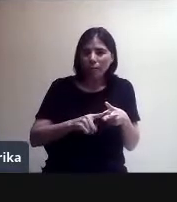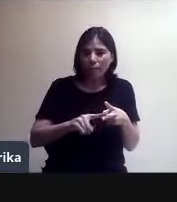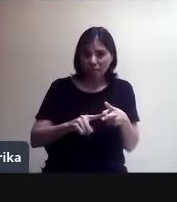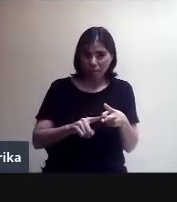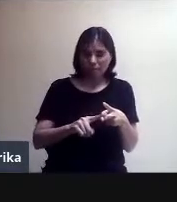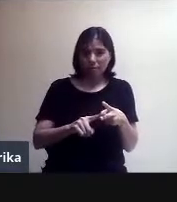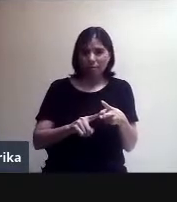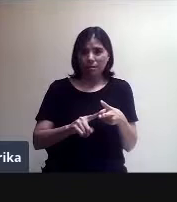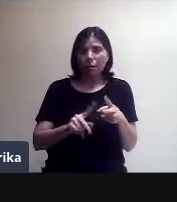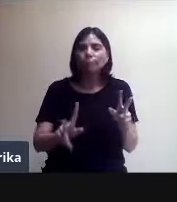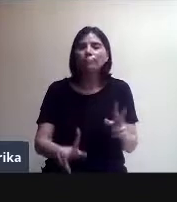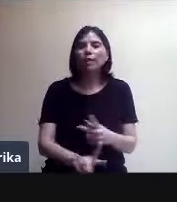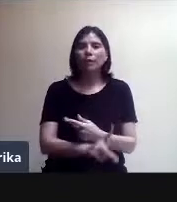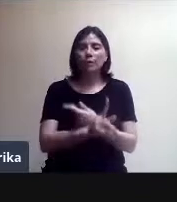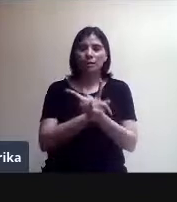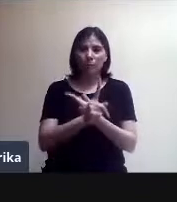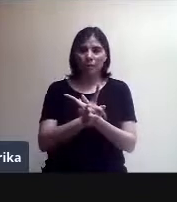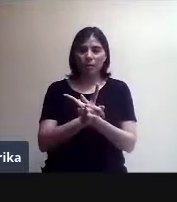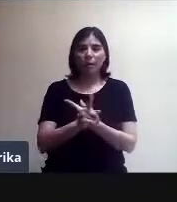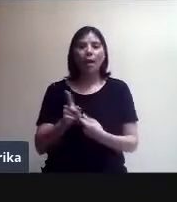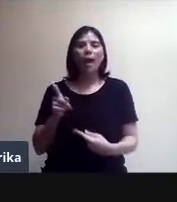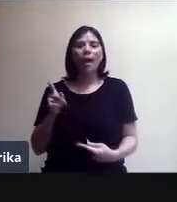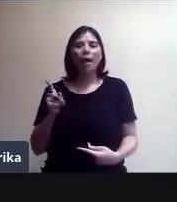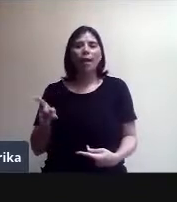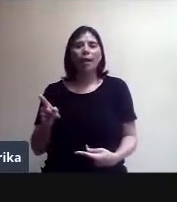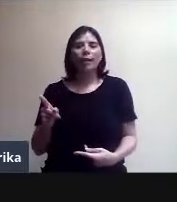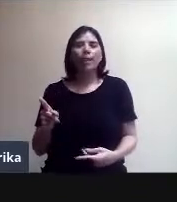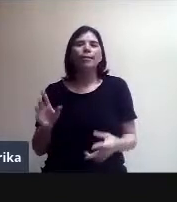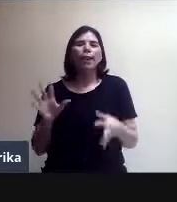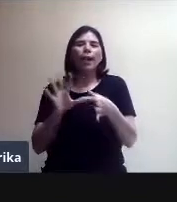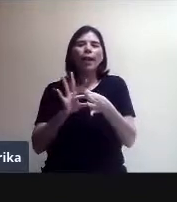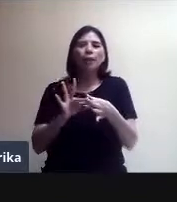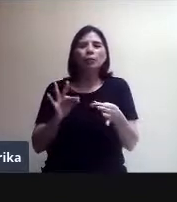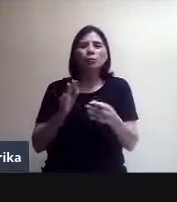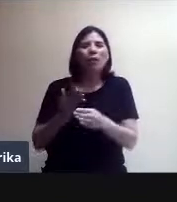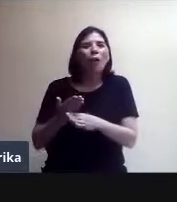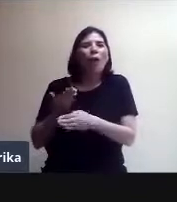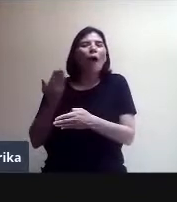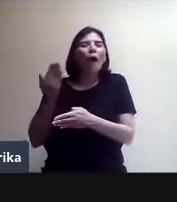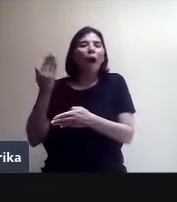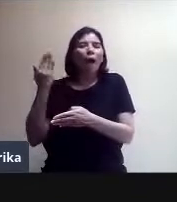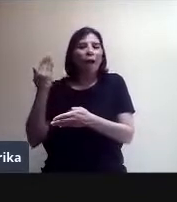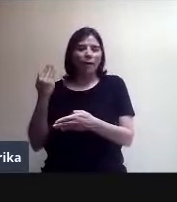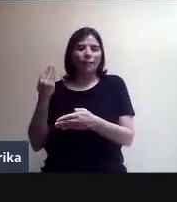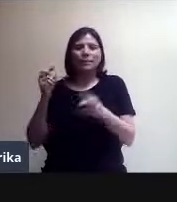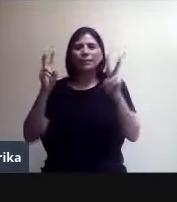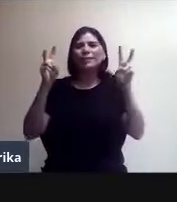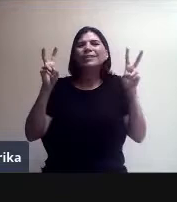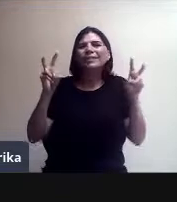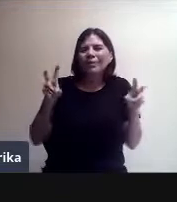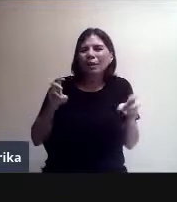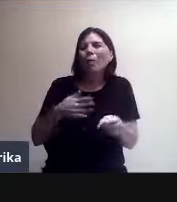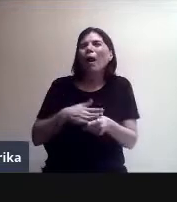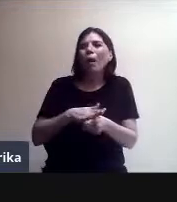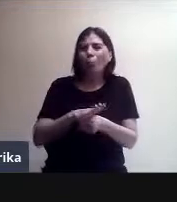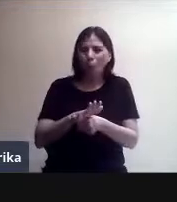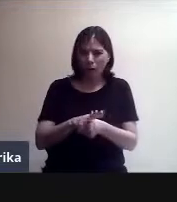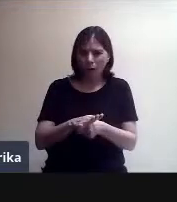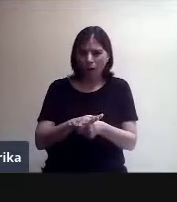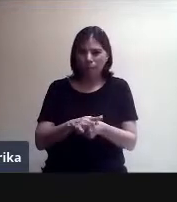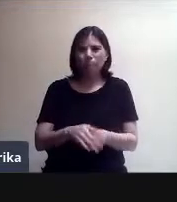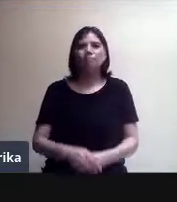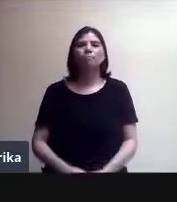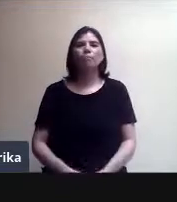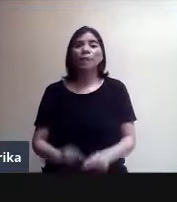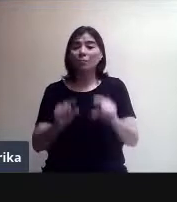Ella hizo esta convocatoria desde su classroom, y este link